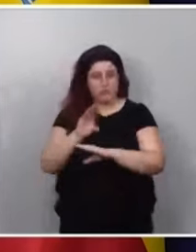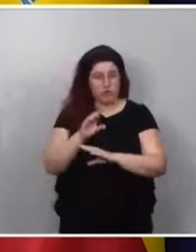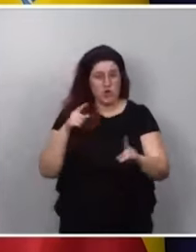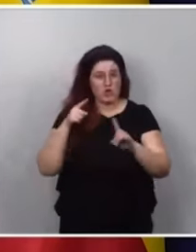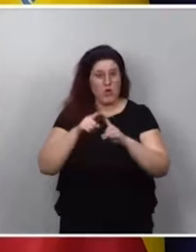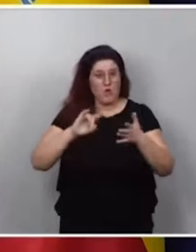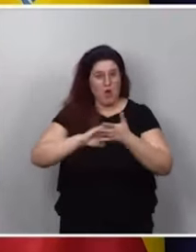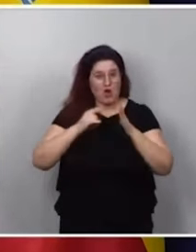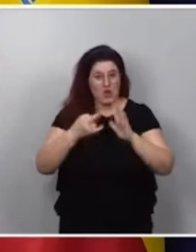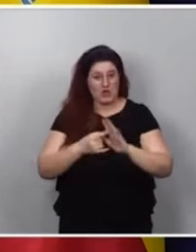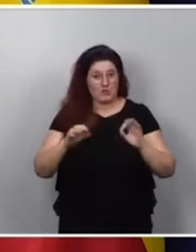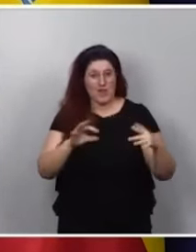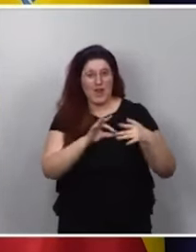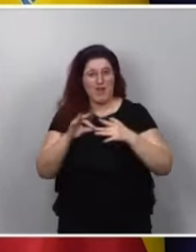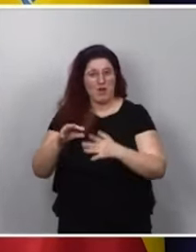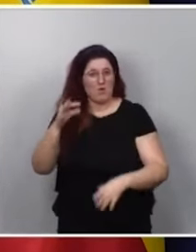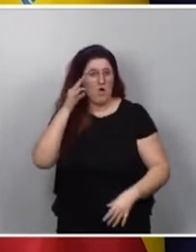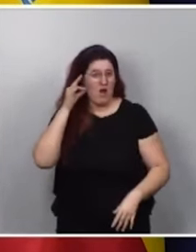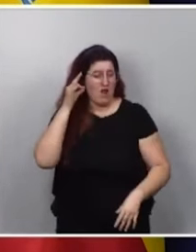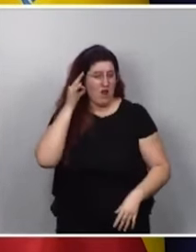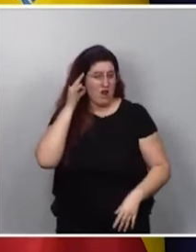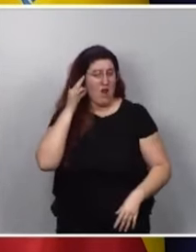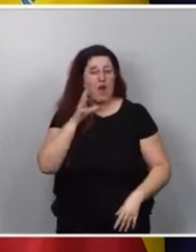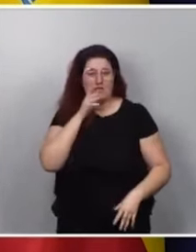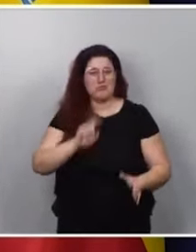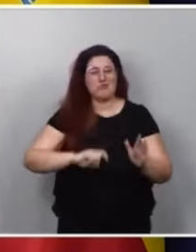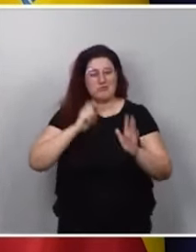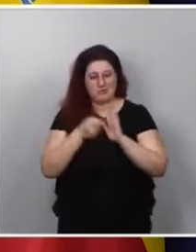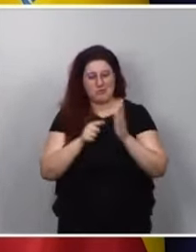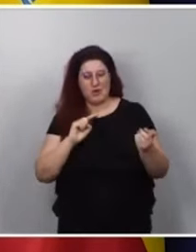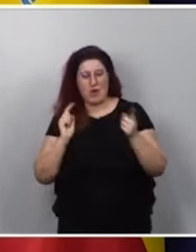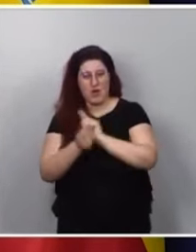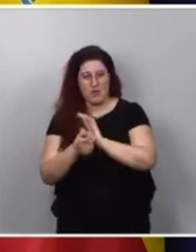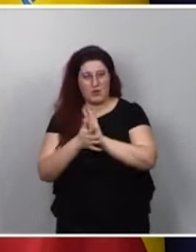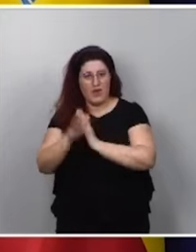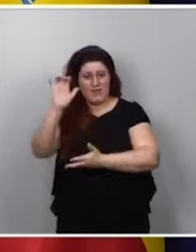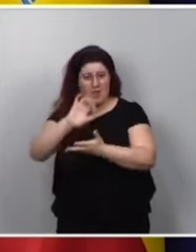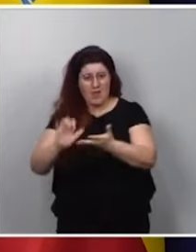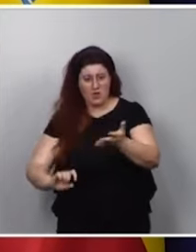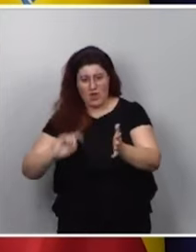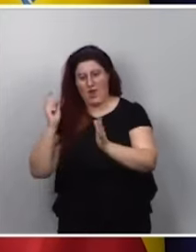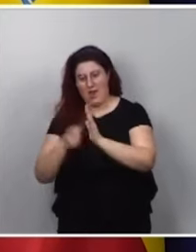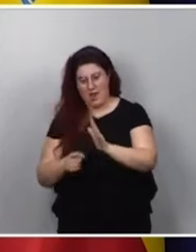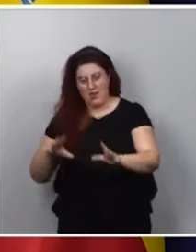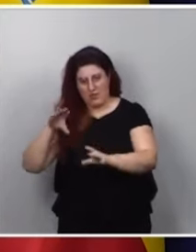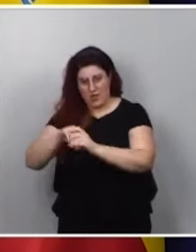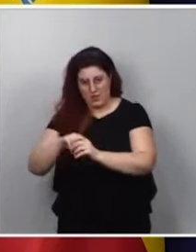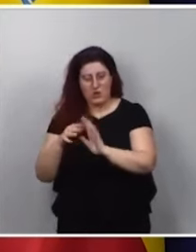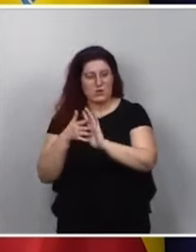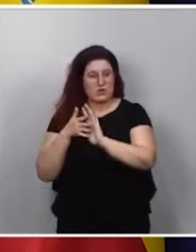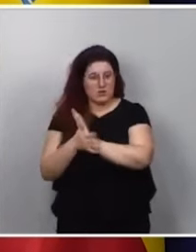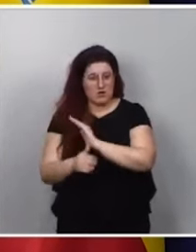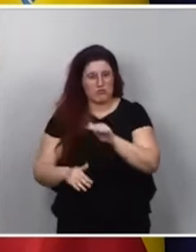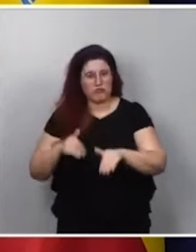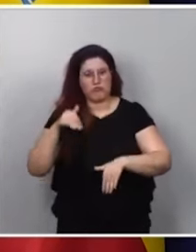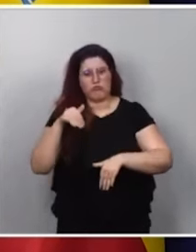proyectos dirigidos por mujeres, ahora se va a convertir en ley y pasará a formar parte del texto legislativo, con lo cual también damos un avance